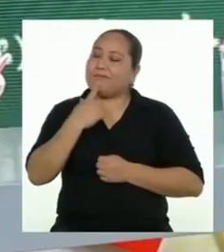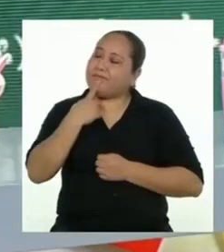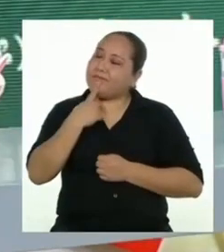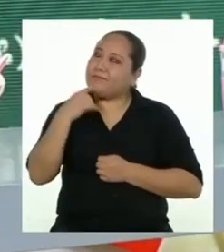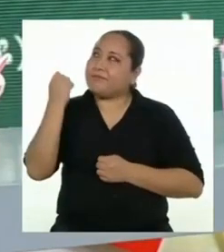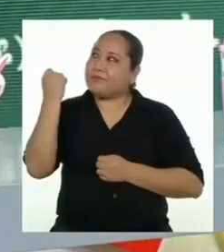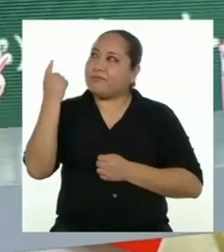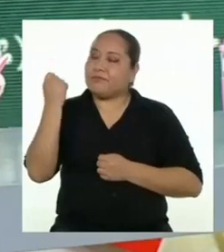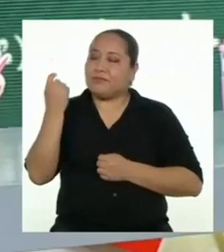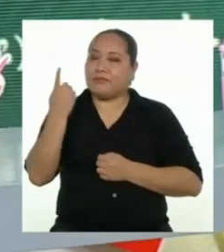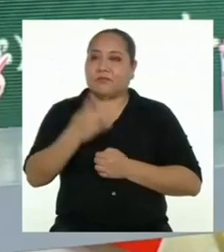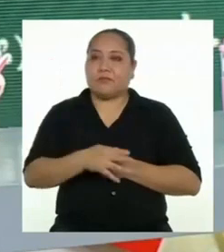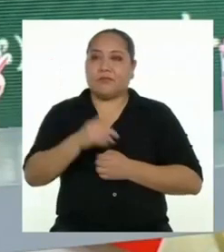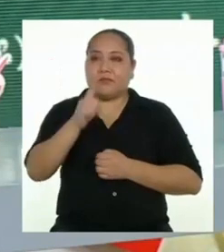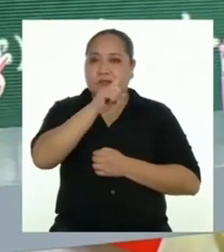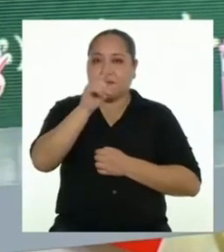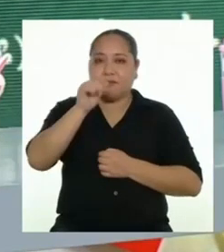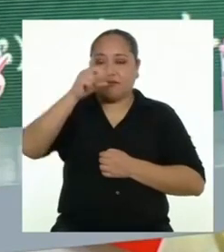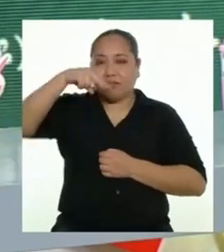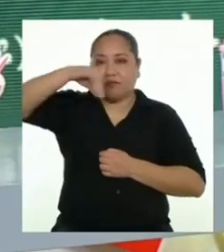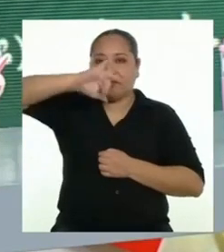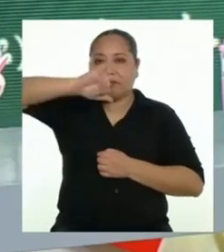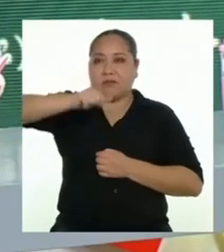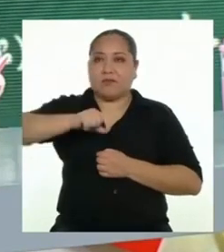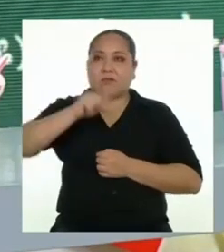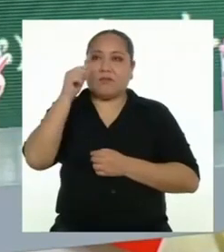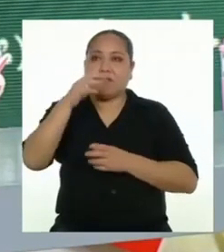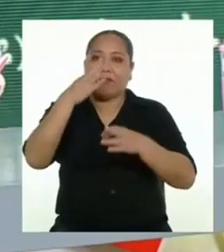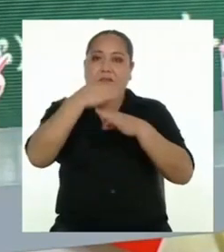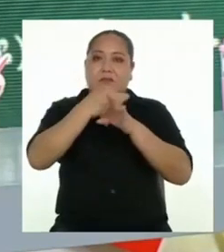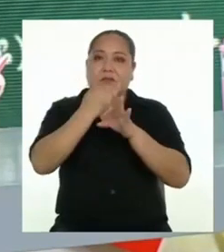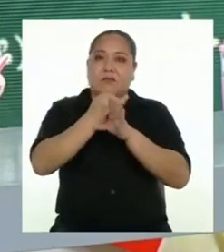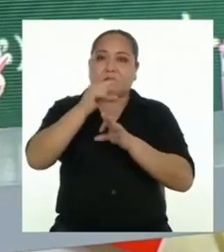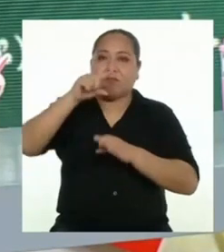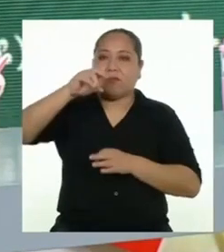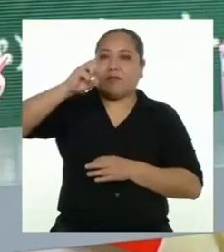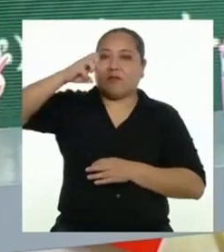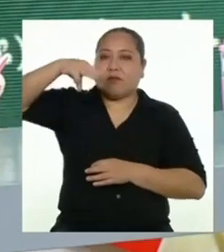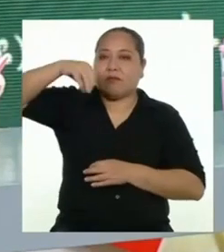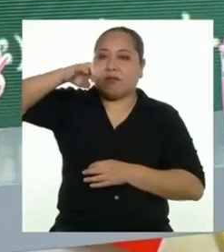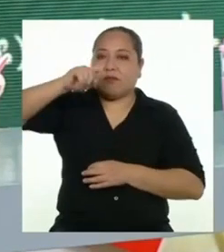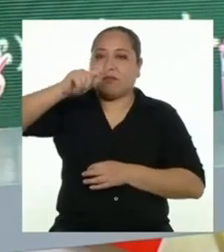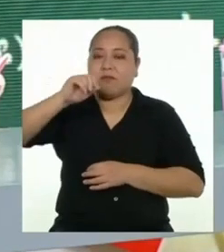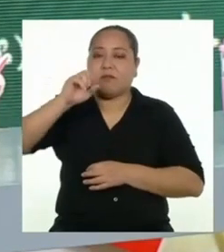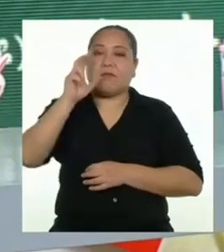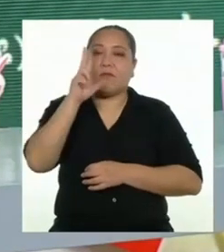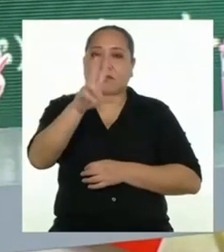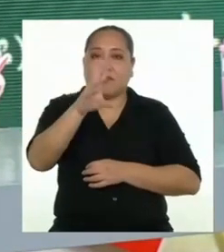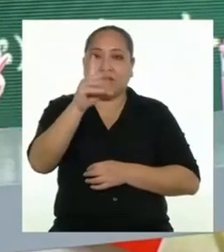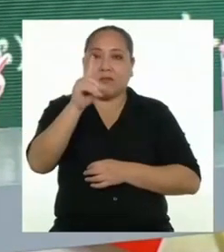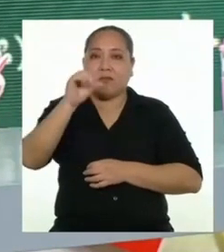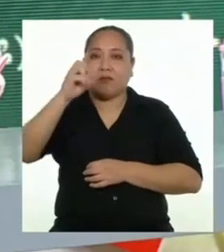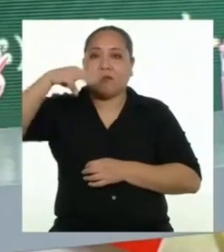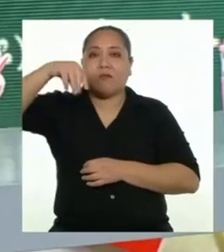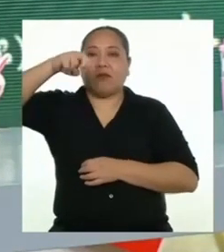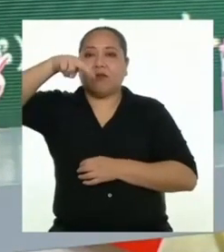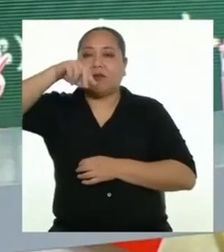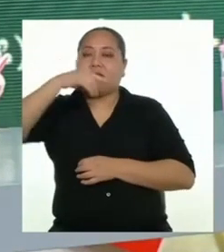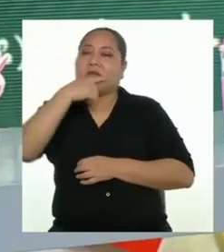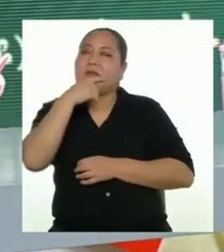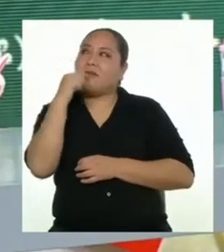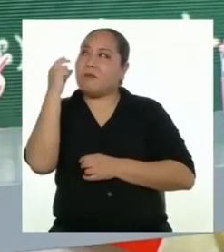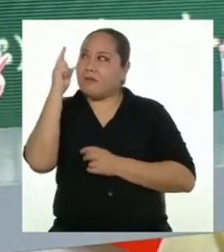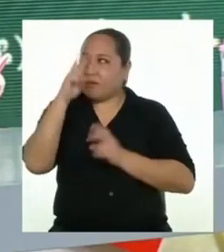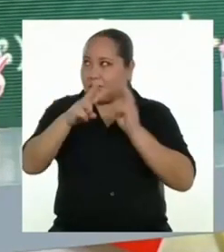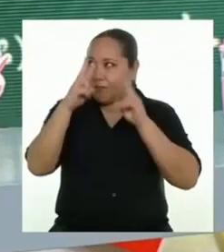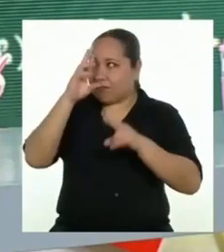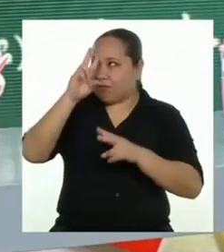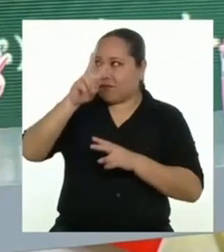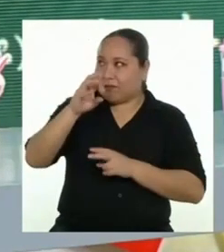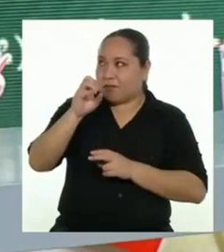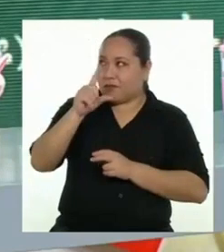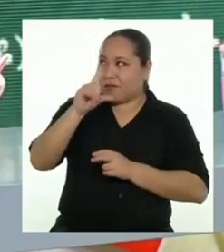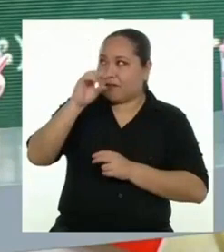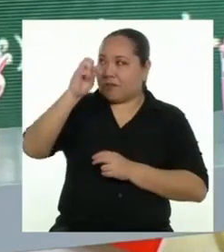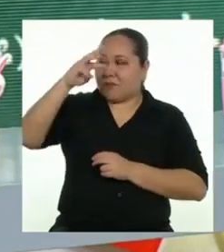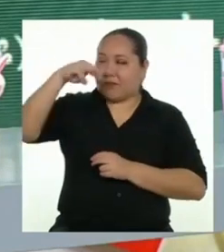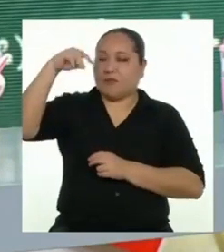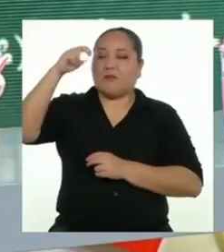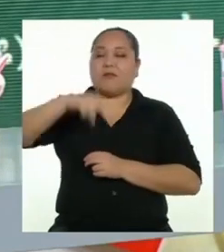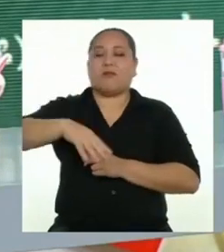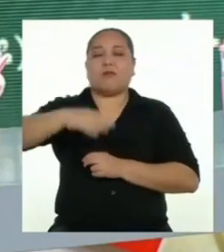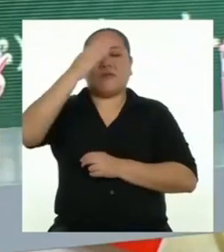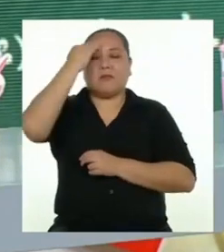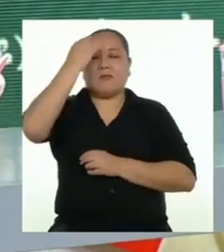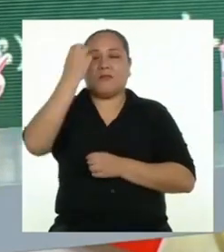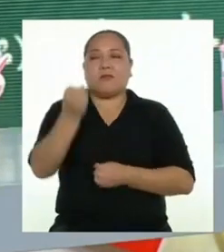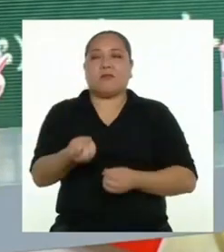Entiendo. Y como la zanja es en realidad una figura geométrica tridimensional, podemos determinar su volumen, ¿cierto? Así podemos